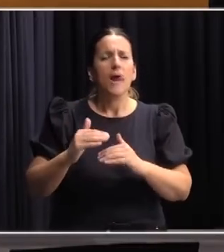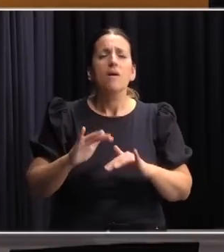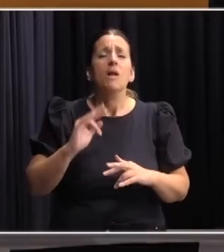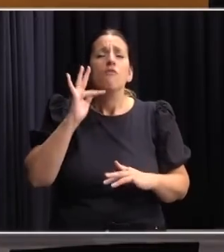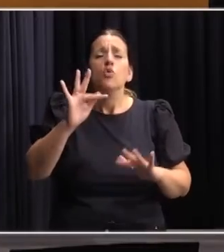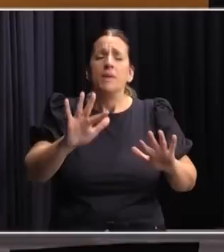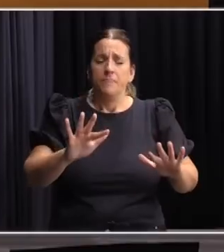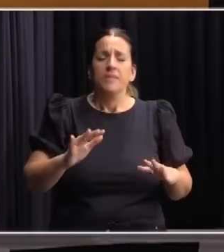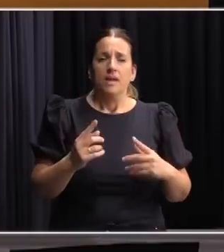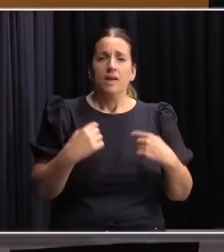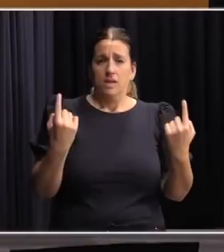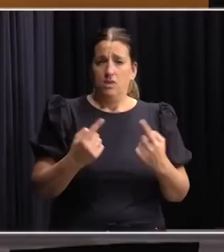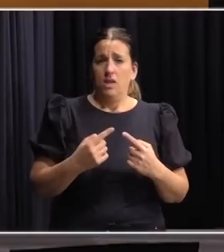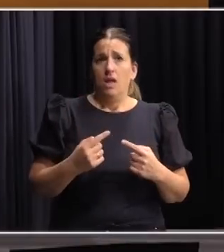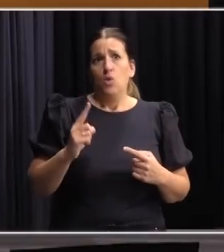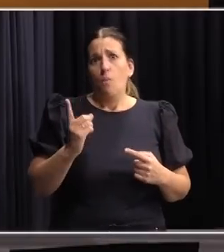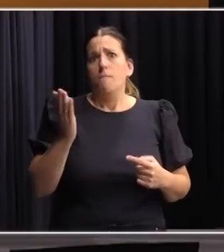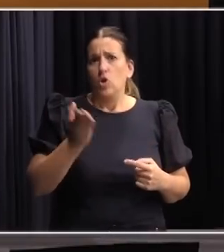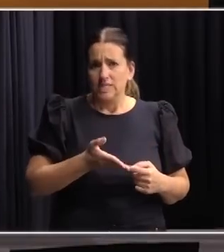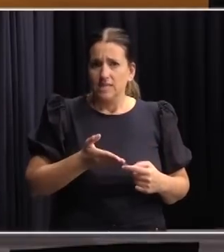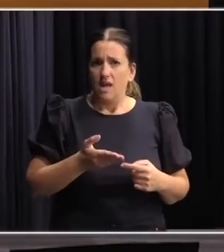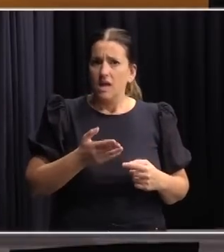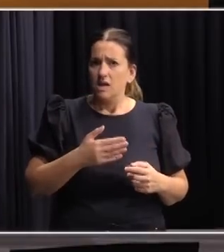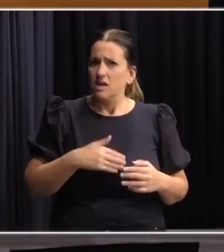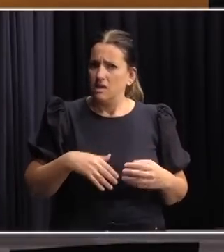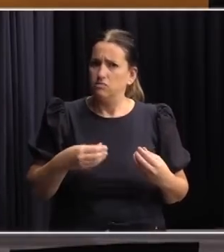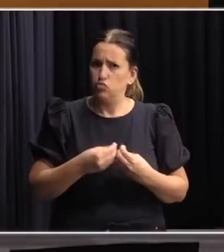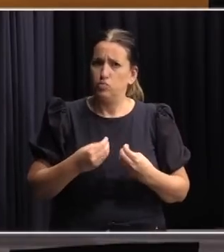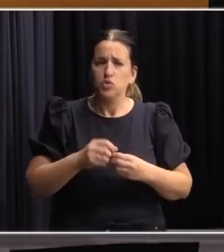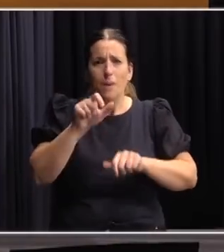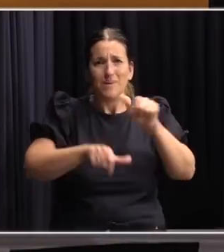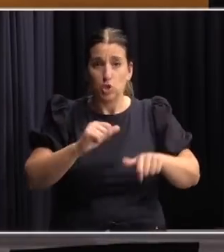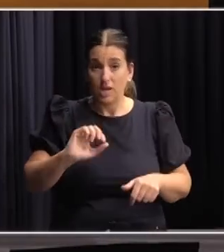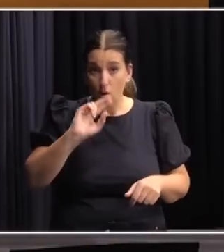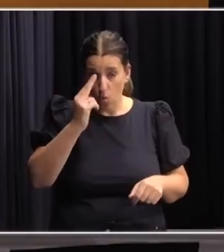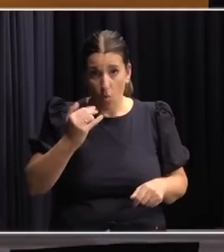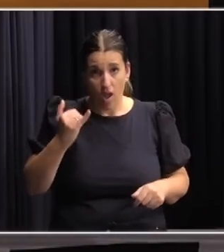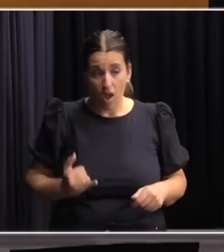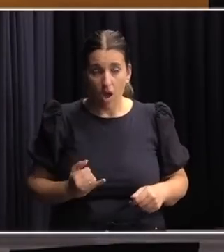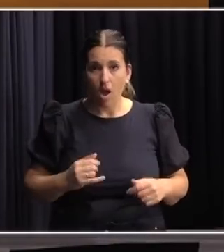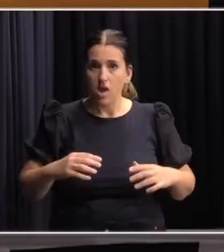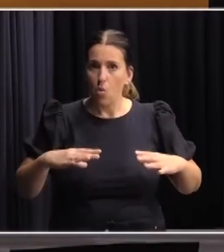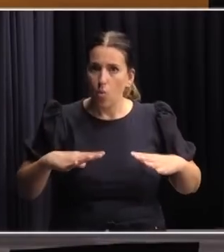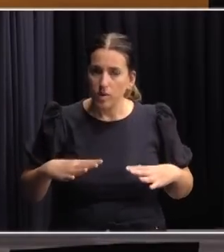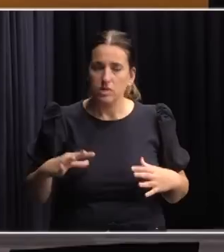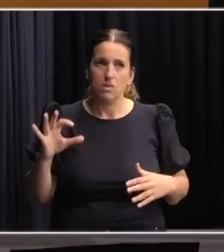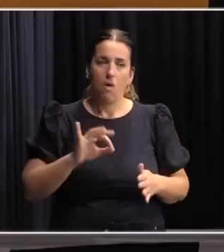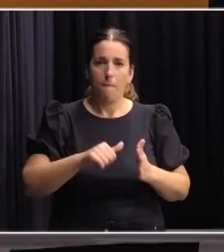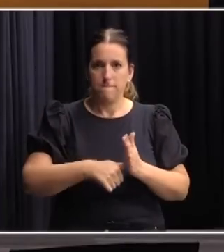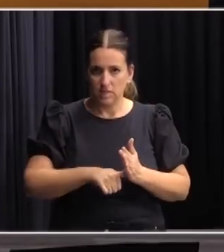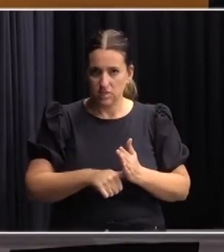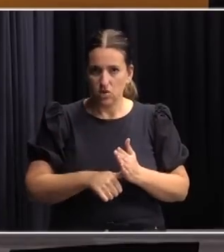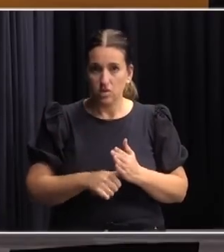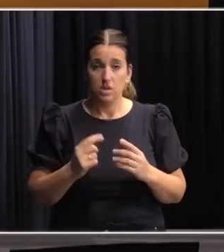porque hay un porcentaje muy alto de los uruguayos que hoy tienen algún tipo de jubilación o de pensión